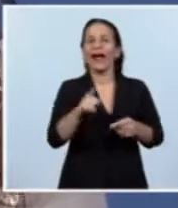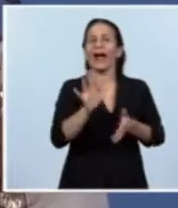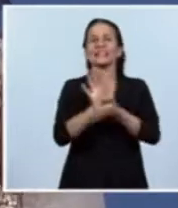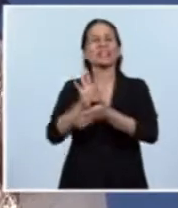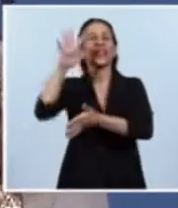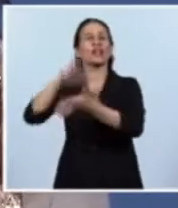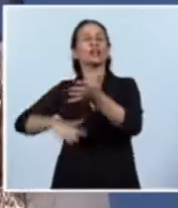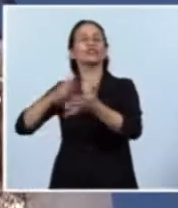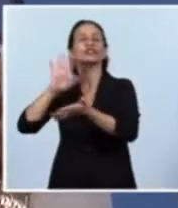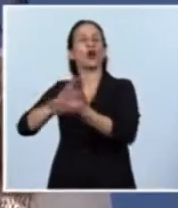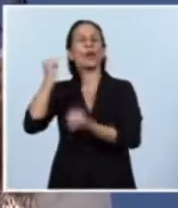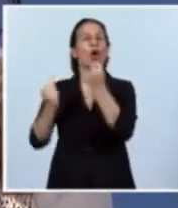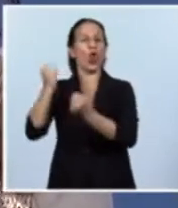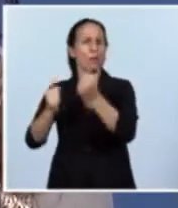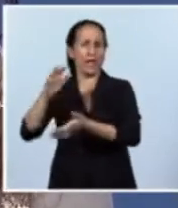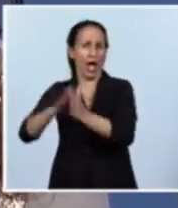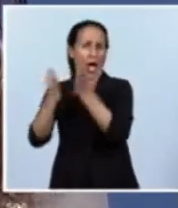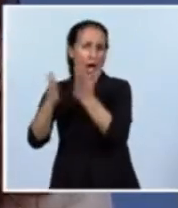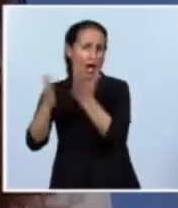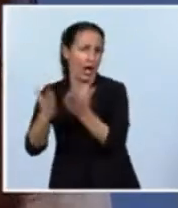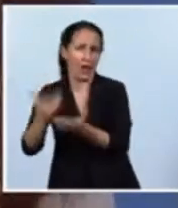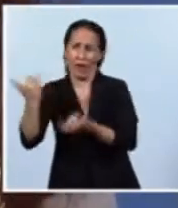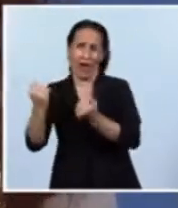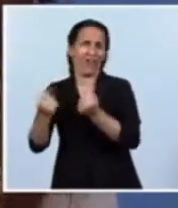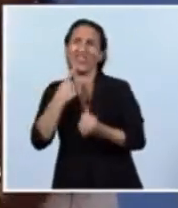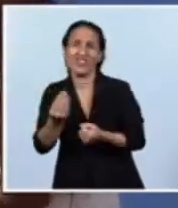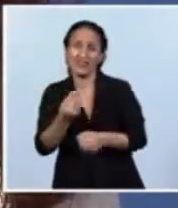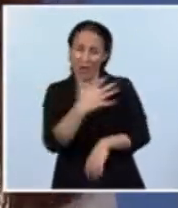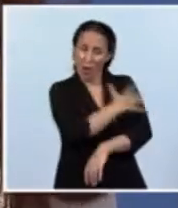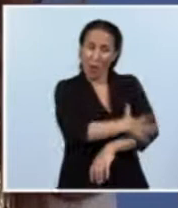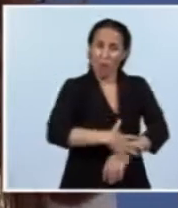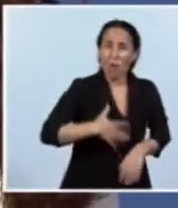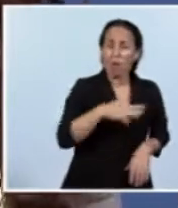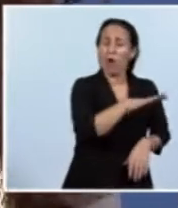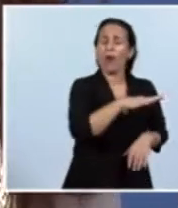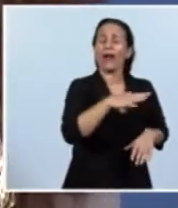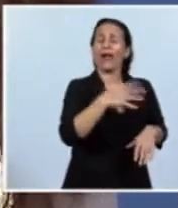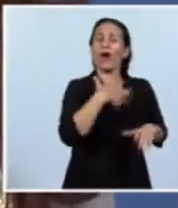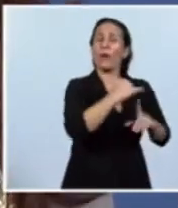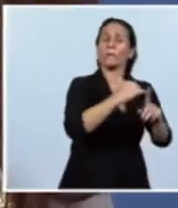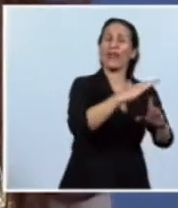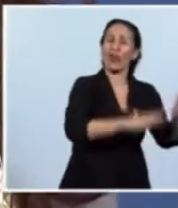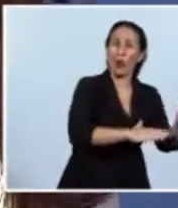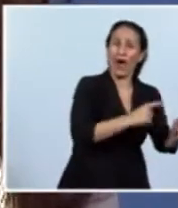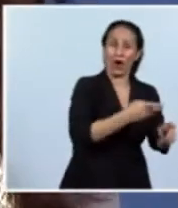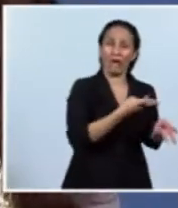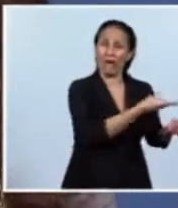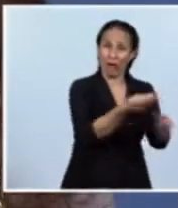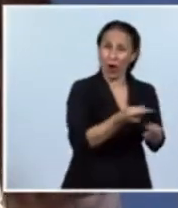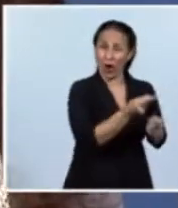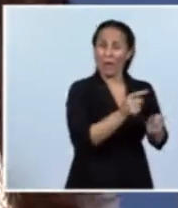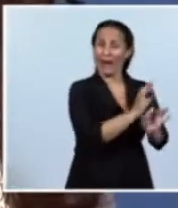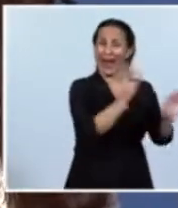pura económica y realidad pura económica, cuando los pobres, cuando la clase media baja, deja de consumir,